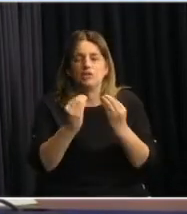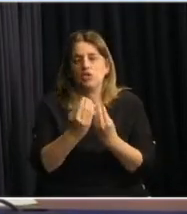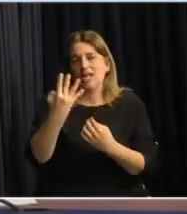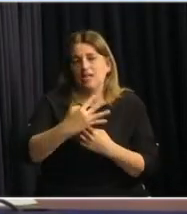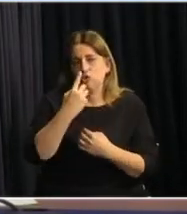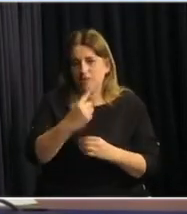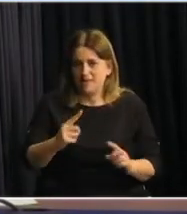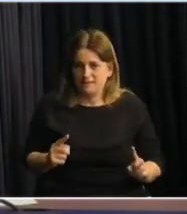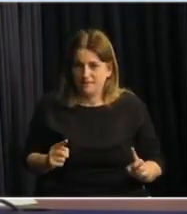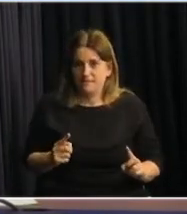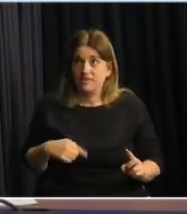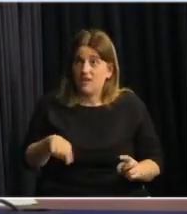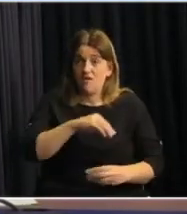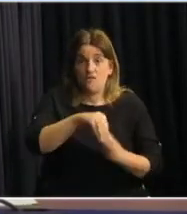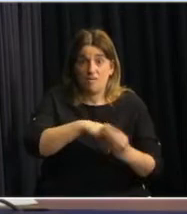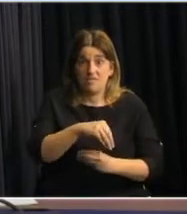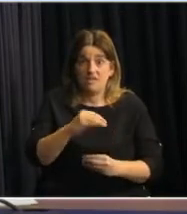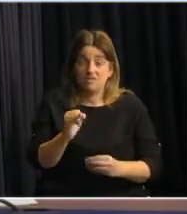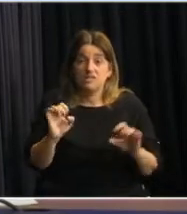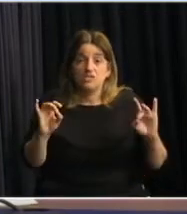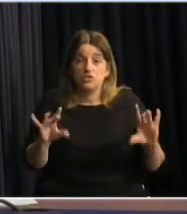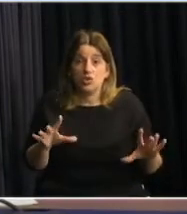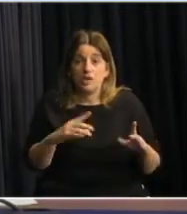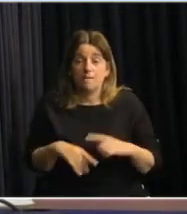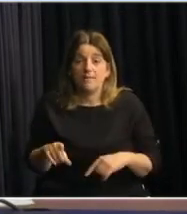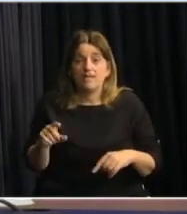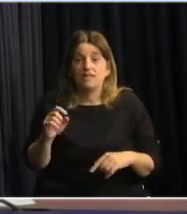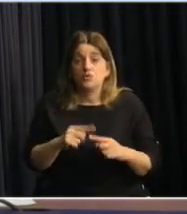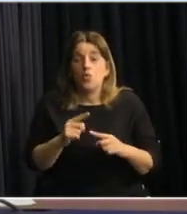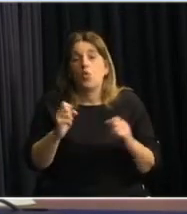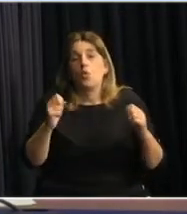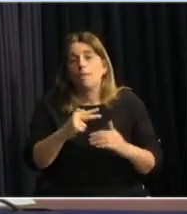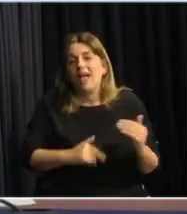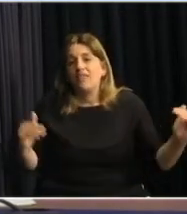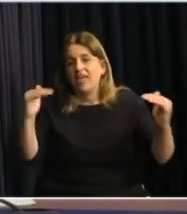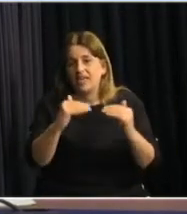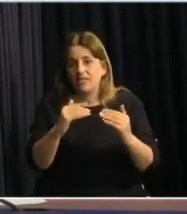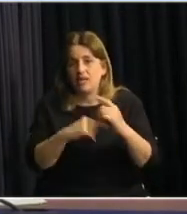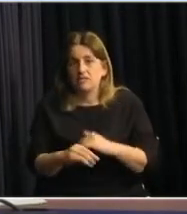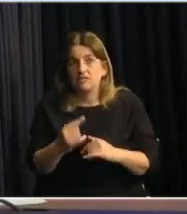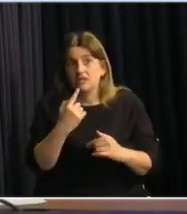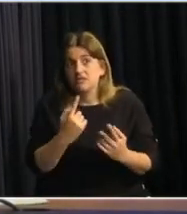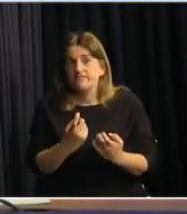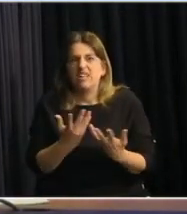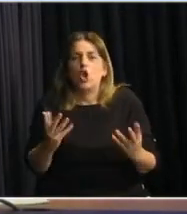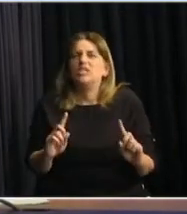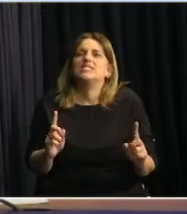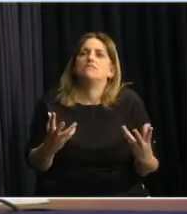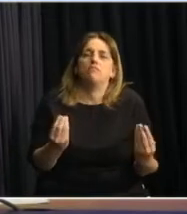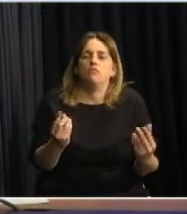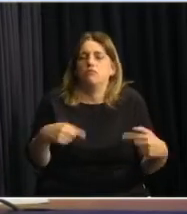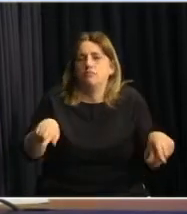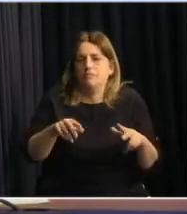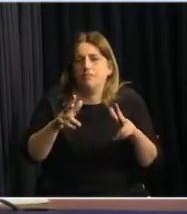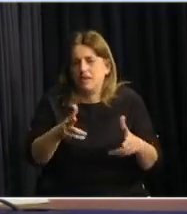14.000 pesos, si vamos a una familia que solo tiene asignación familiar plan equidad, es decir, que su grado de necesidad no es tan grande como esta que